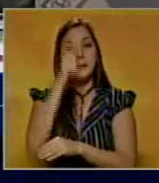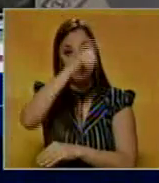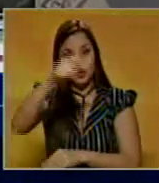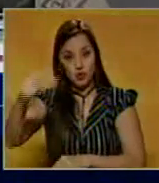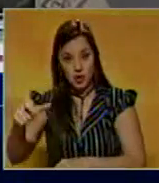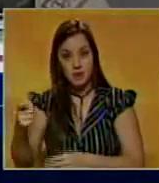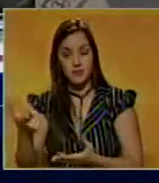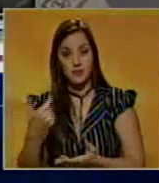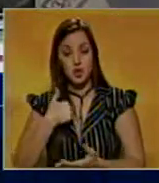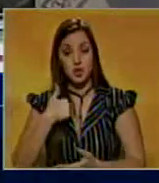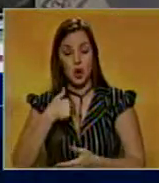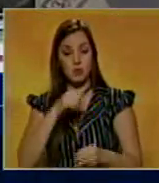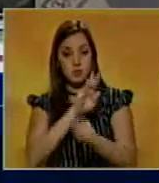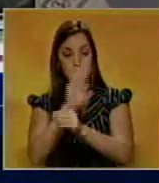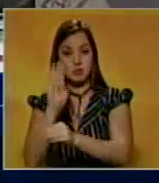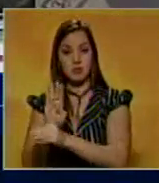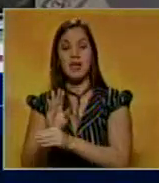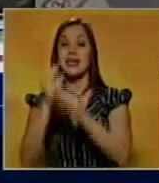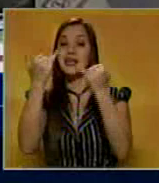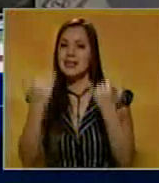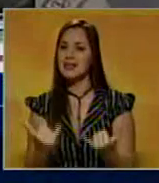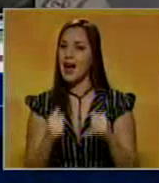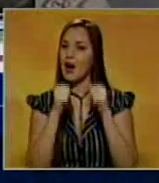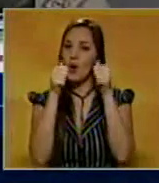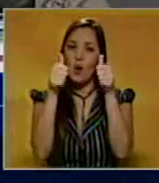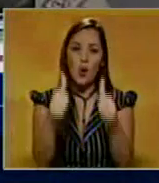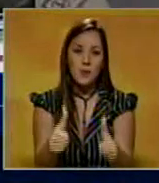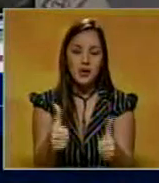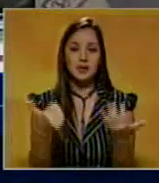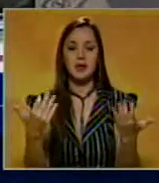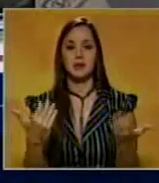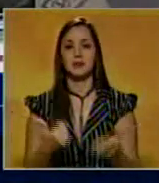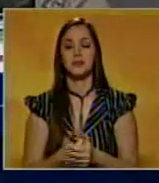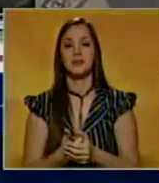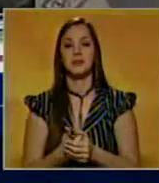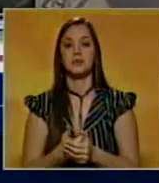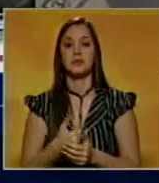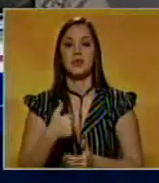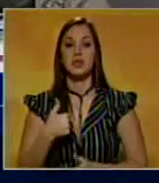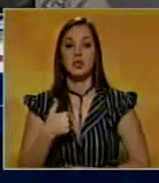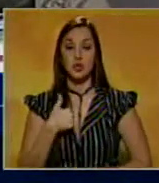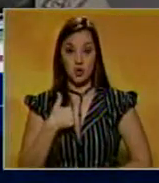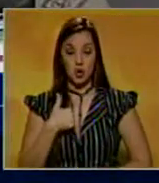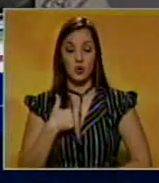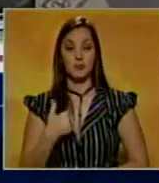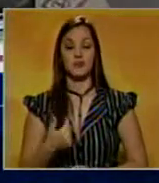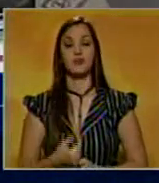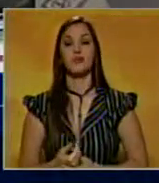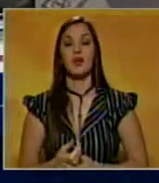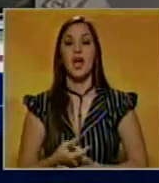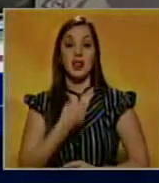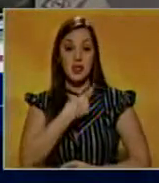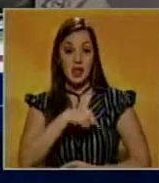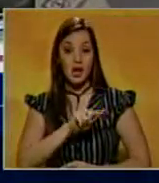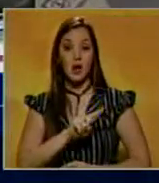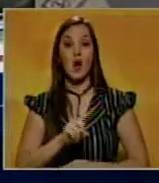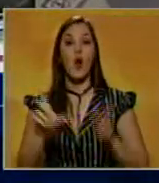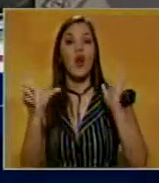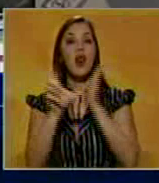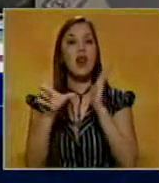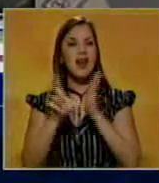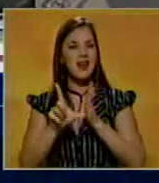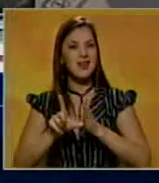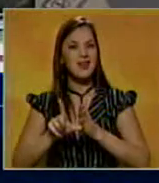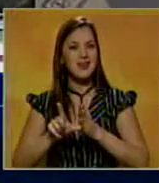Y que deben ser implementadas de inmediata en uso de mis facultades de ley